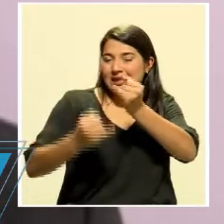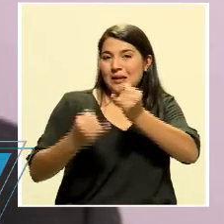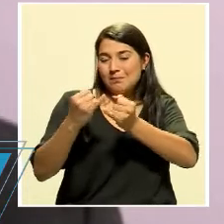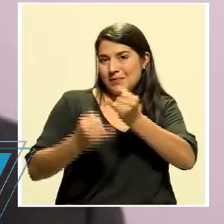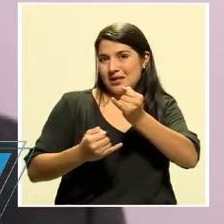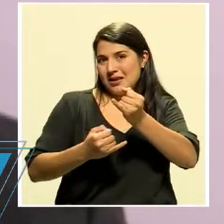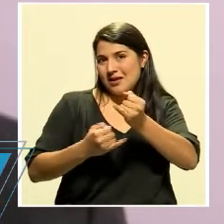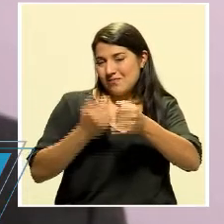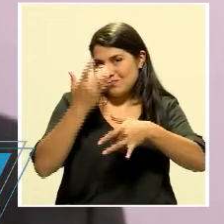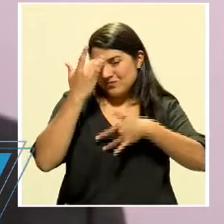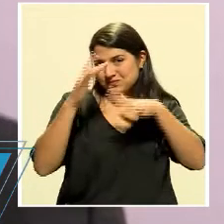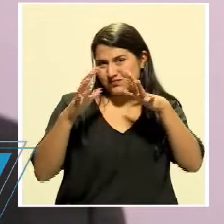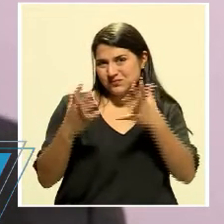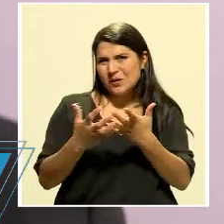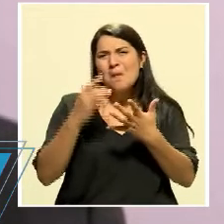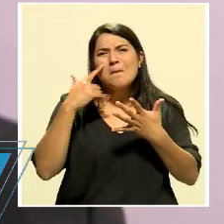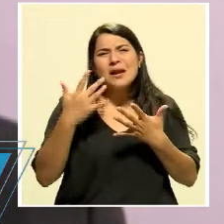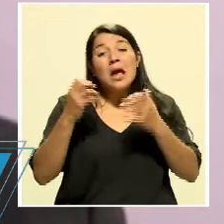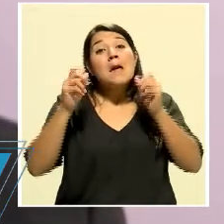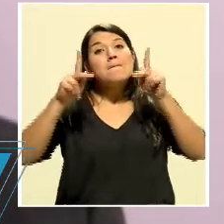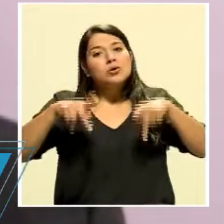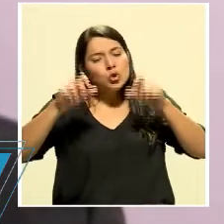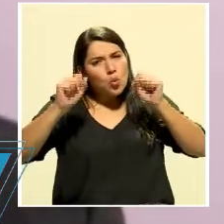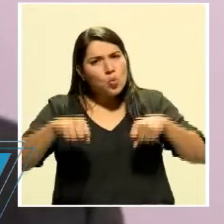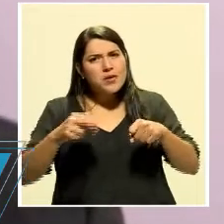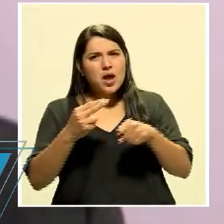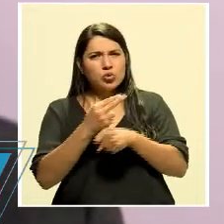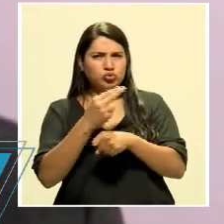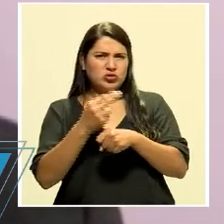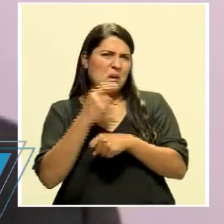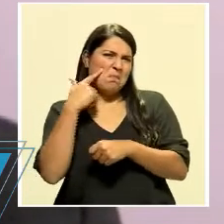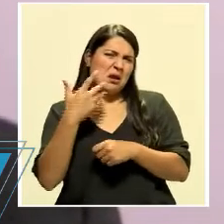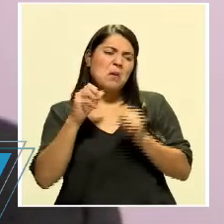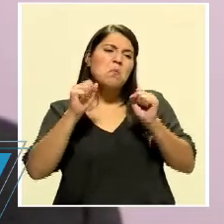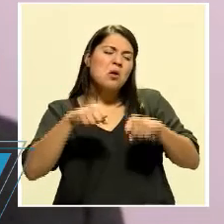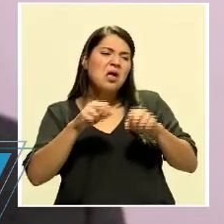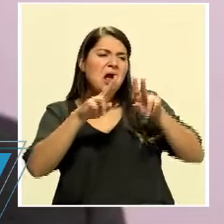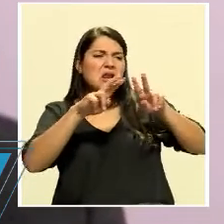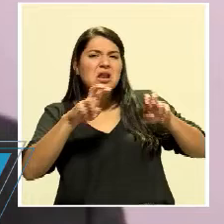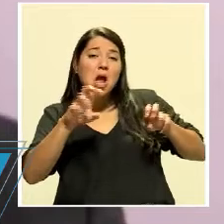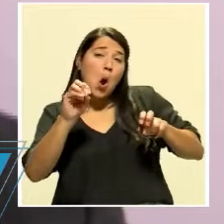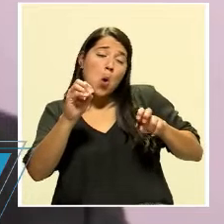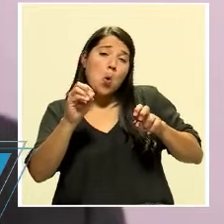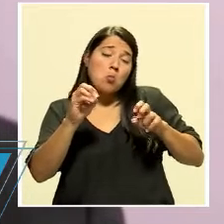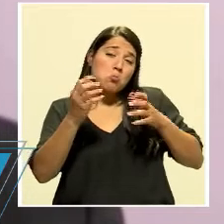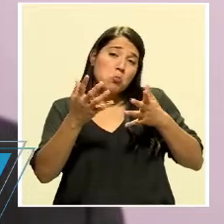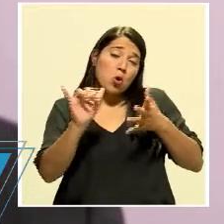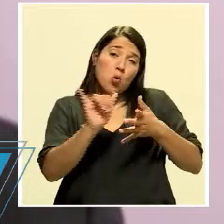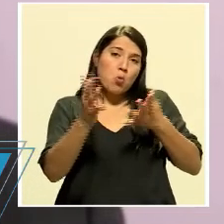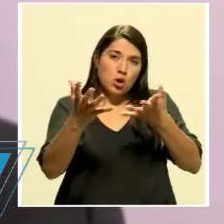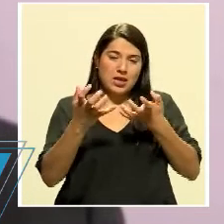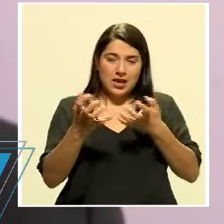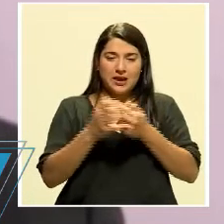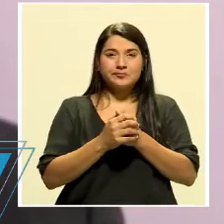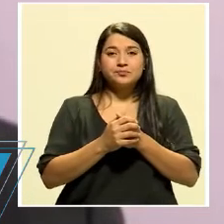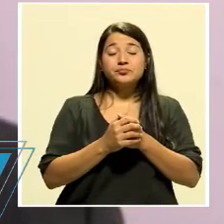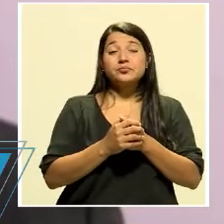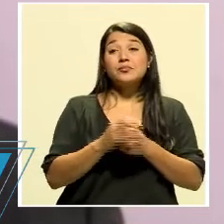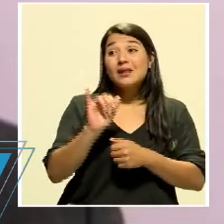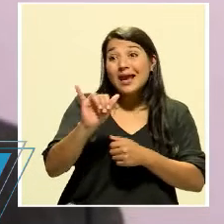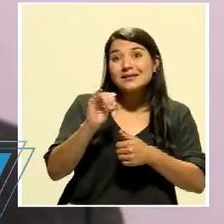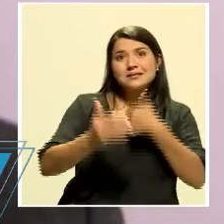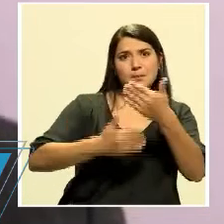finalización, para que la gente pueda usarla incluso para sus estudios o para lo que se quiera. Esa es la ruta, en realidad nosotros en eso hemos